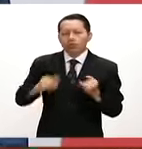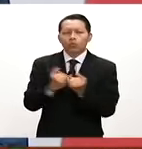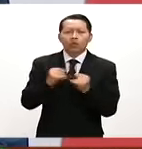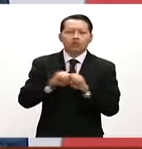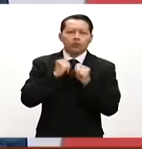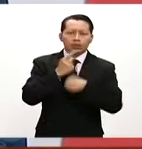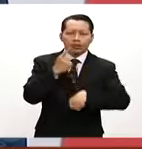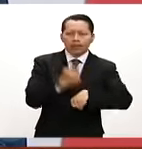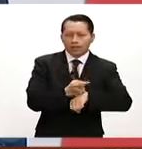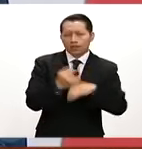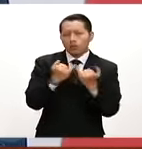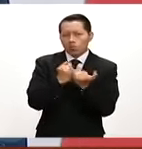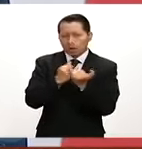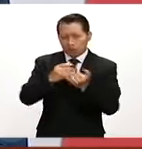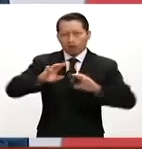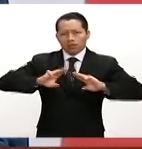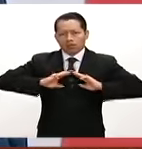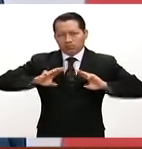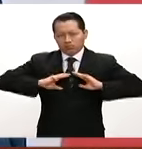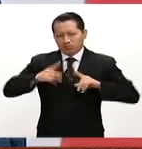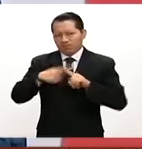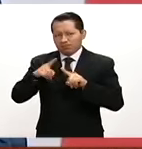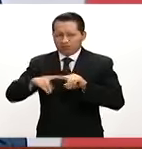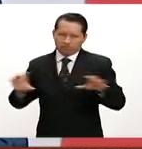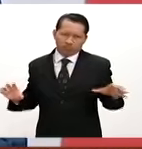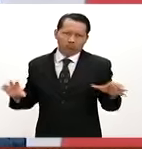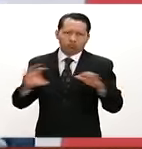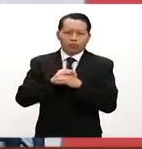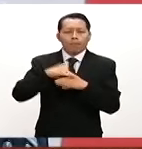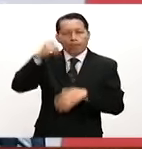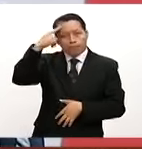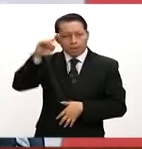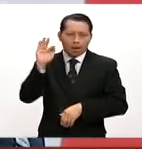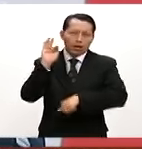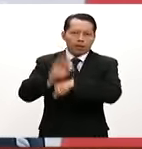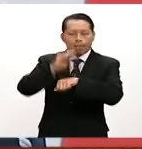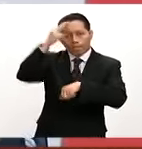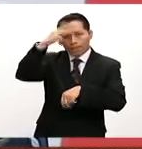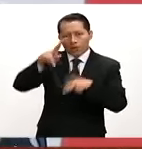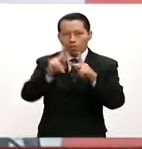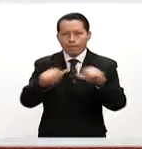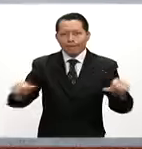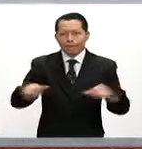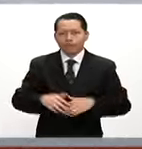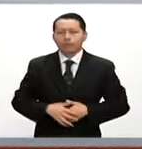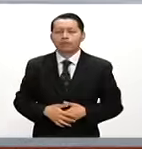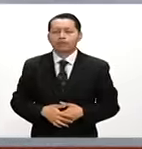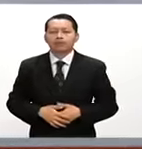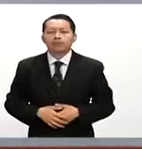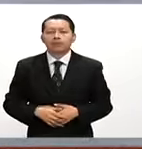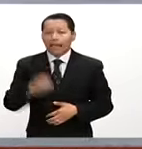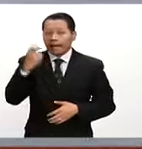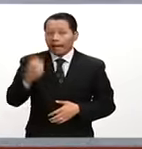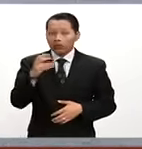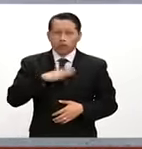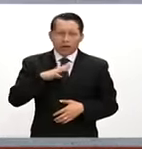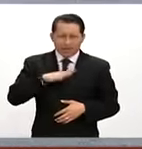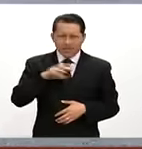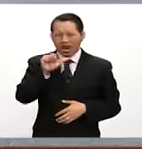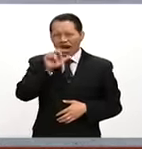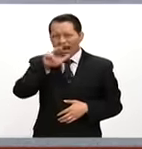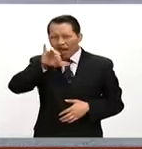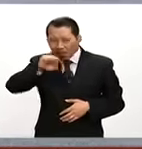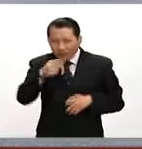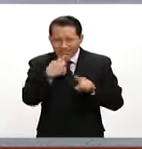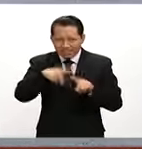sociedad y fuerzas armadas para alcanzar un México en paz. Estas son algunas de las armas que las